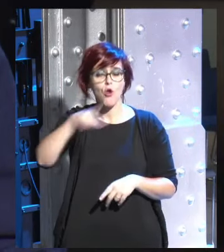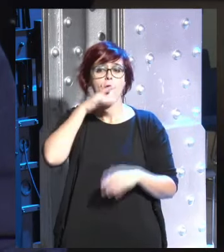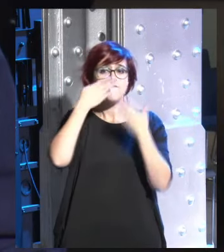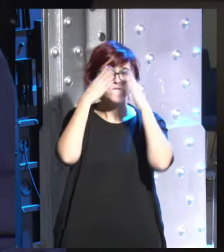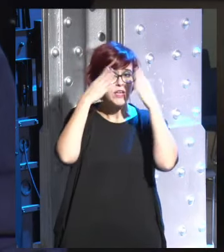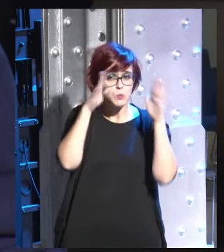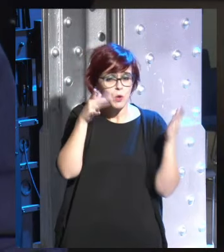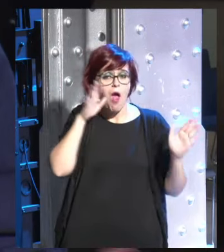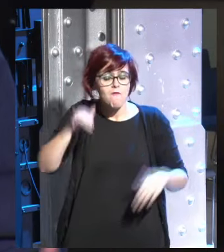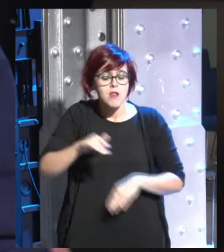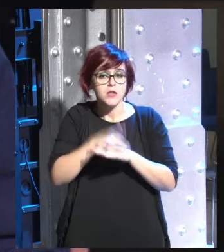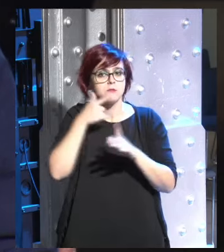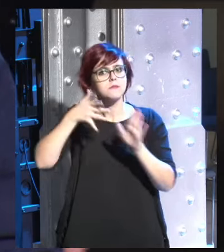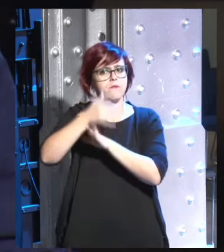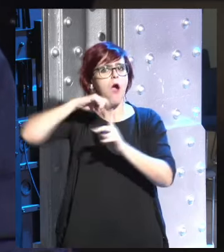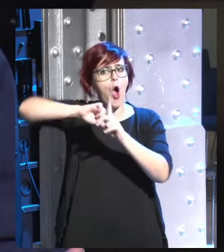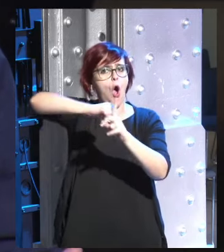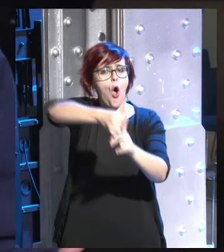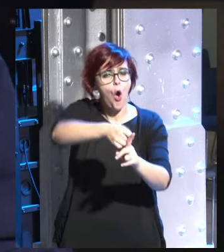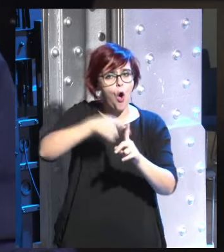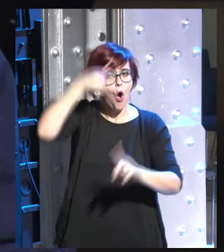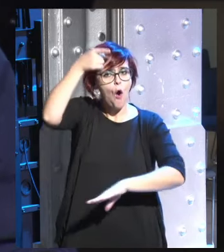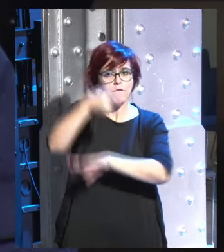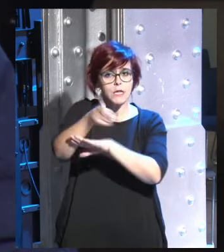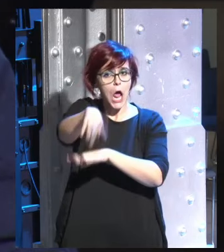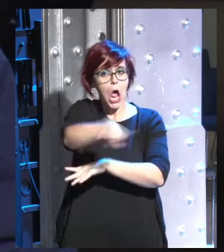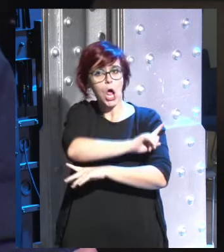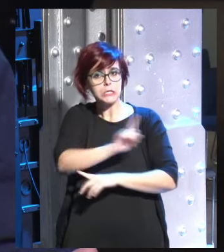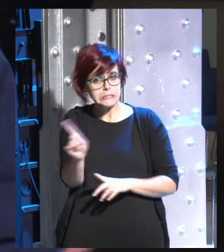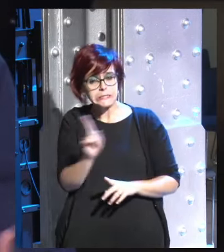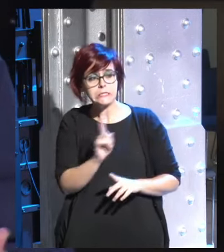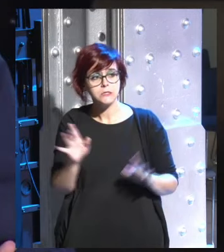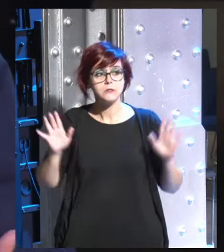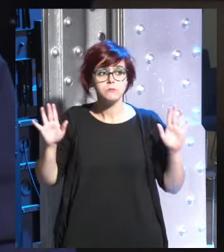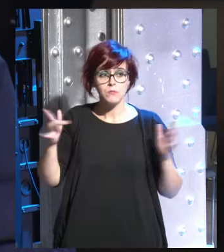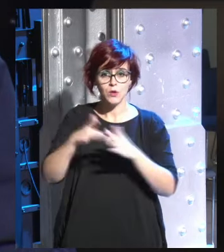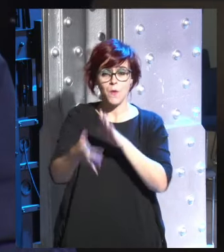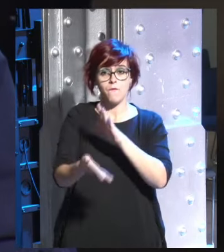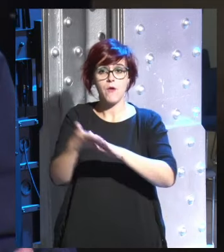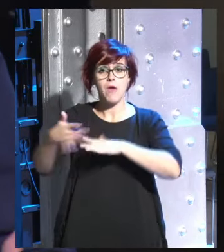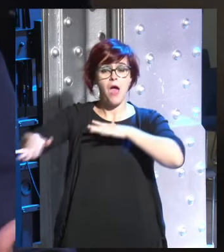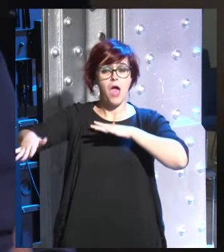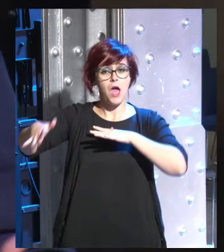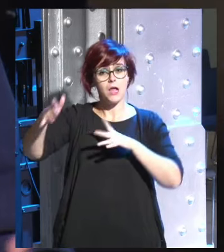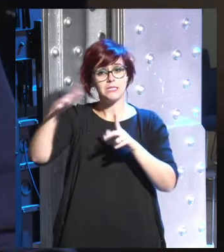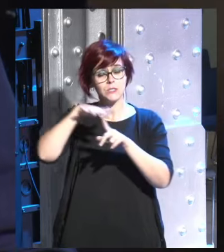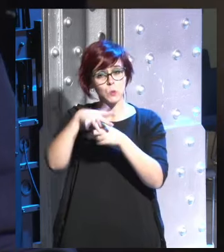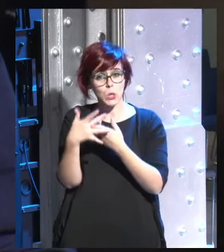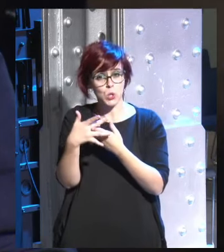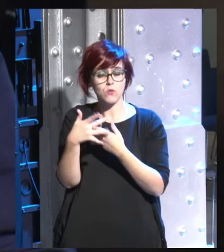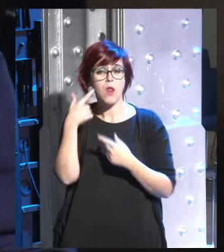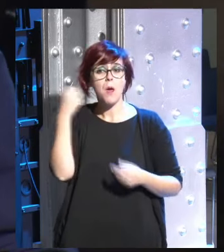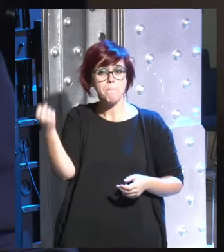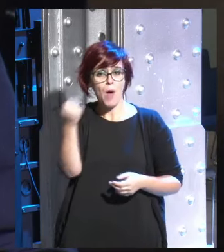nadie es que nos esté forzando realmente pero tal vez el activo más importante que tiene la